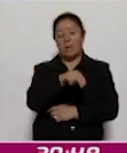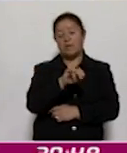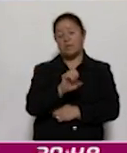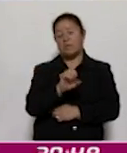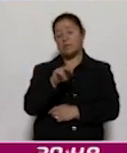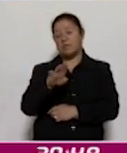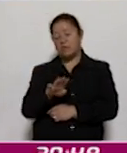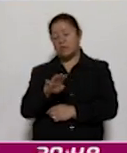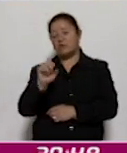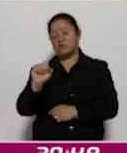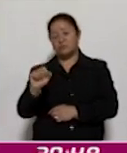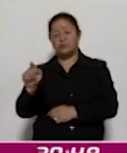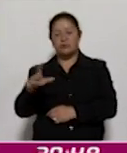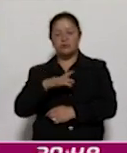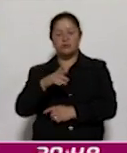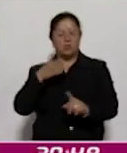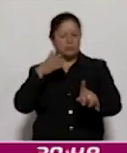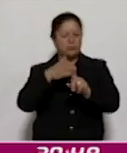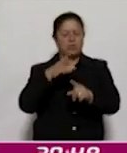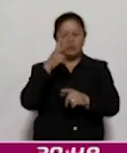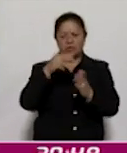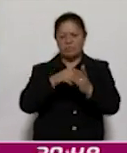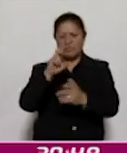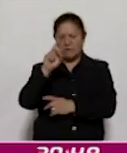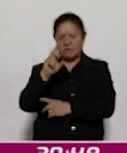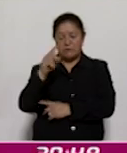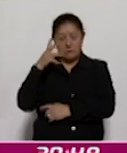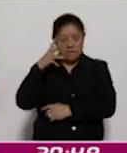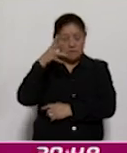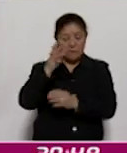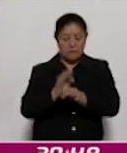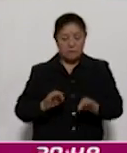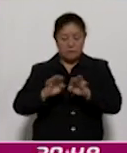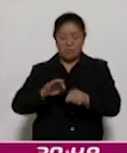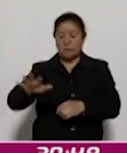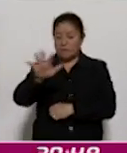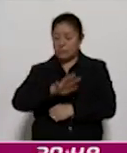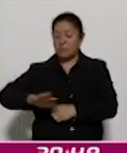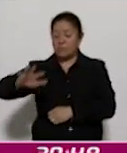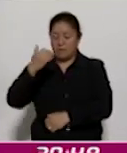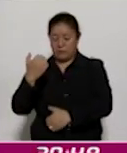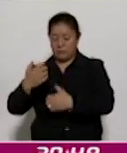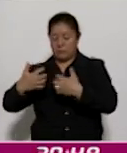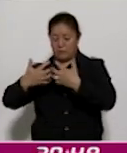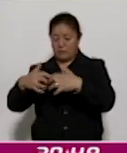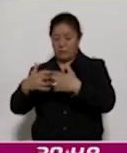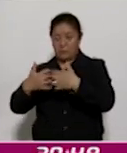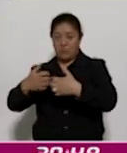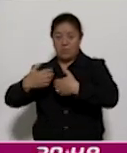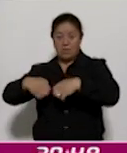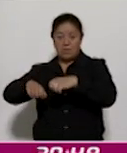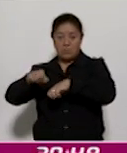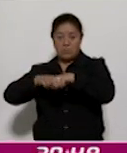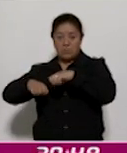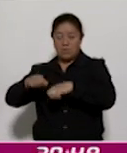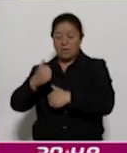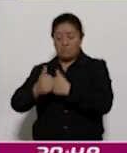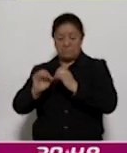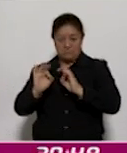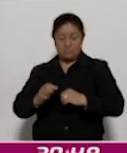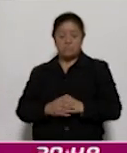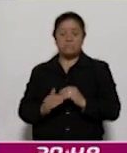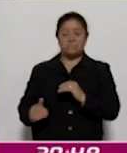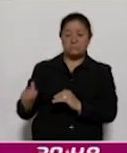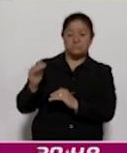la proyección de tendencias hacia 2030 y la importancia de desarrollar corredores industriales competitivos. En ese sentido, entender los principales